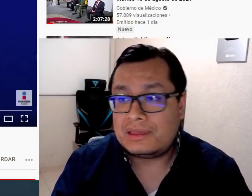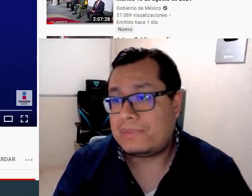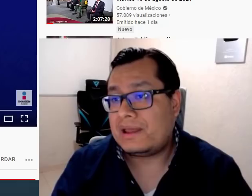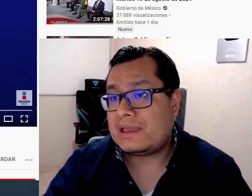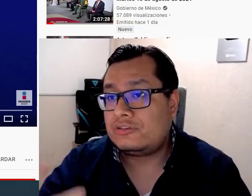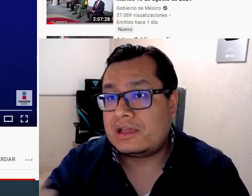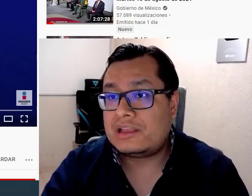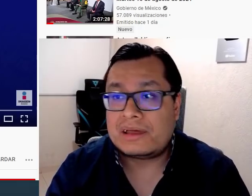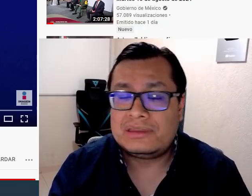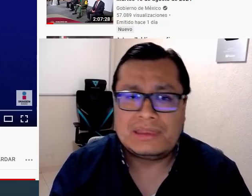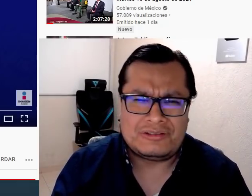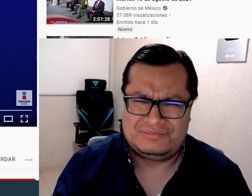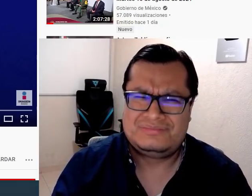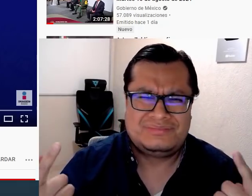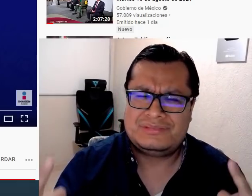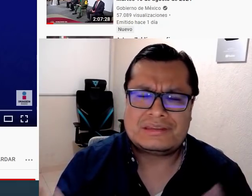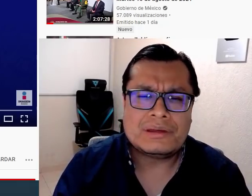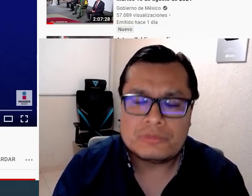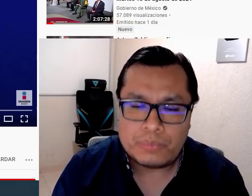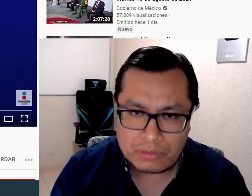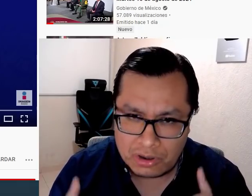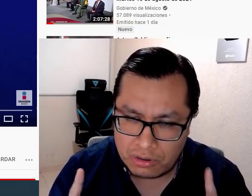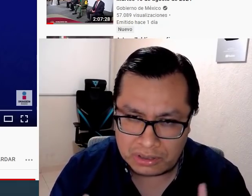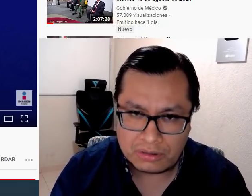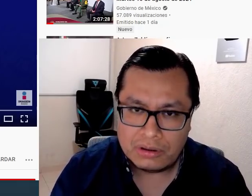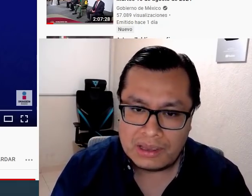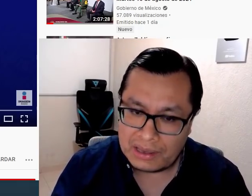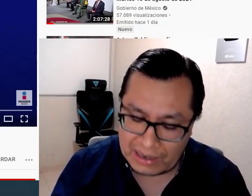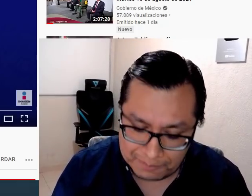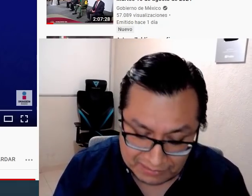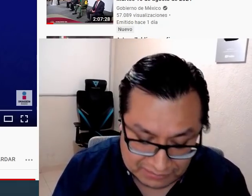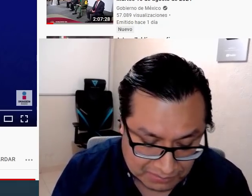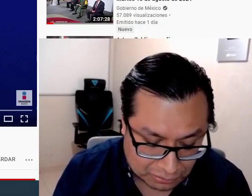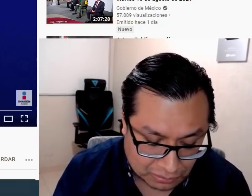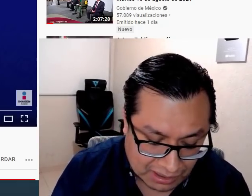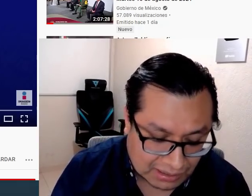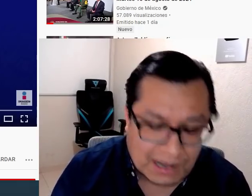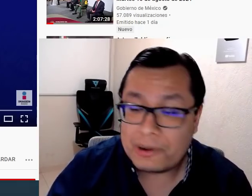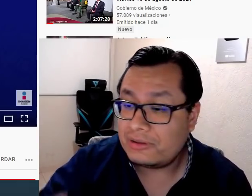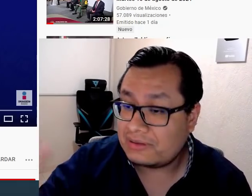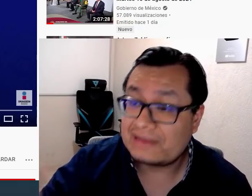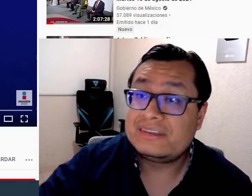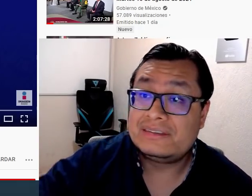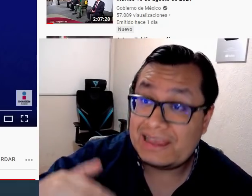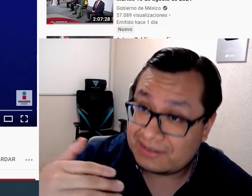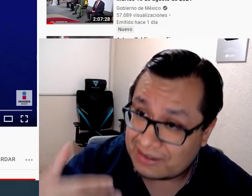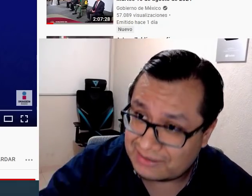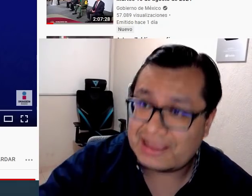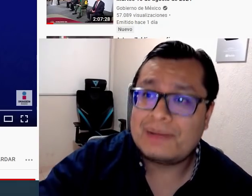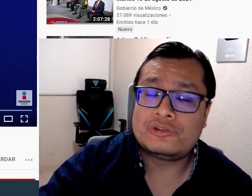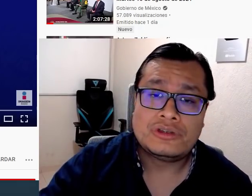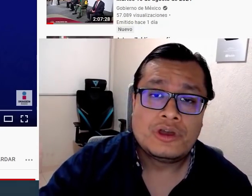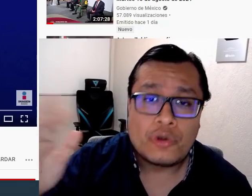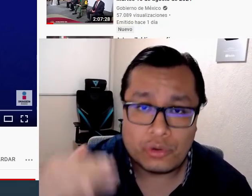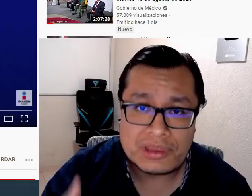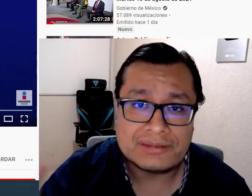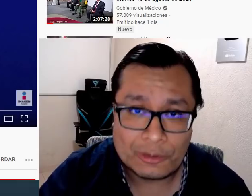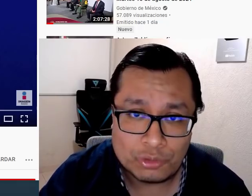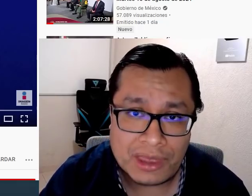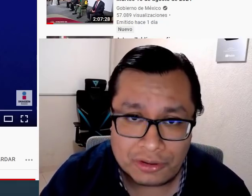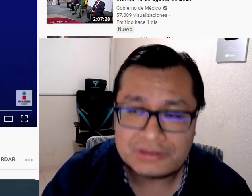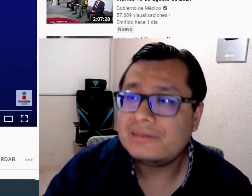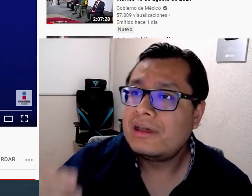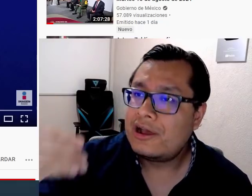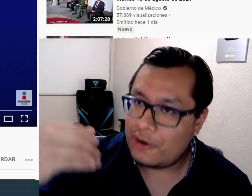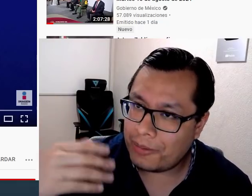vacunarte para que ellos ganen más dinero. Se me hace un poco ilógico el pensamiento que genera, pero dice que si necesitamos una